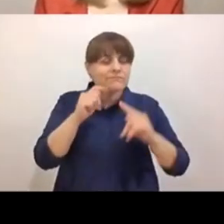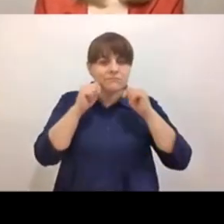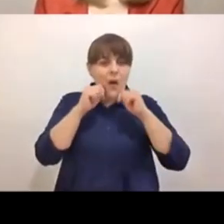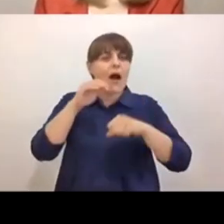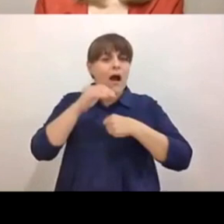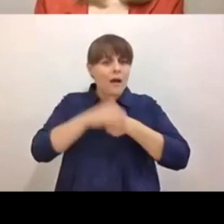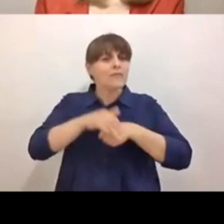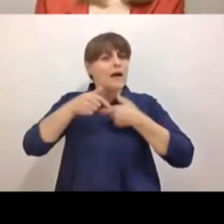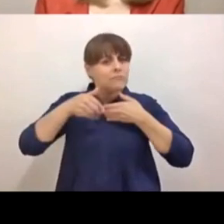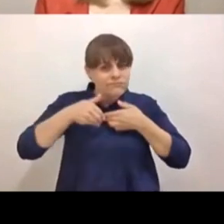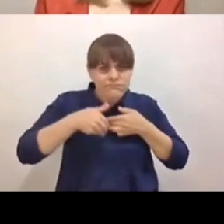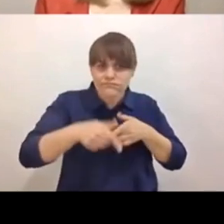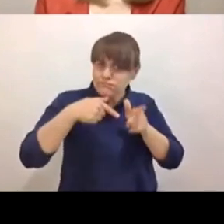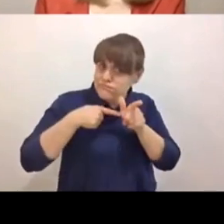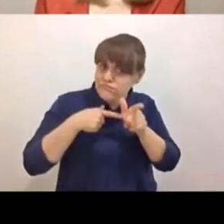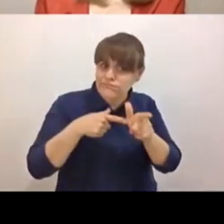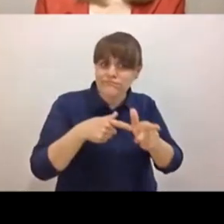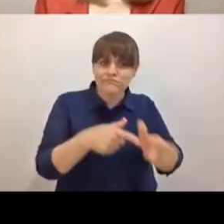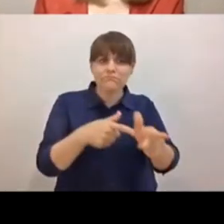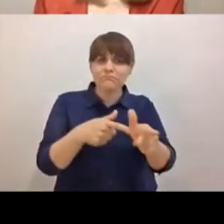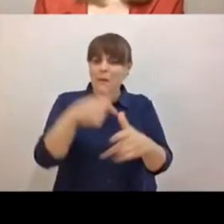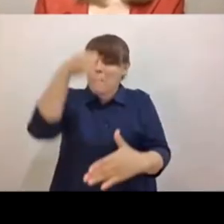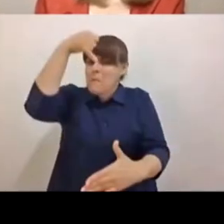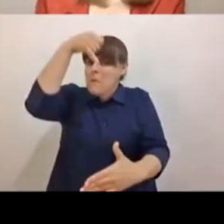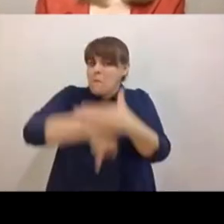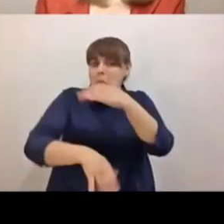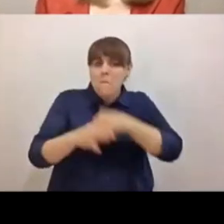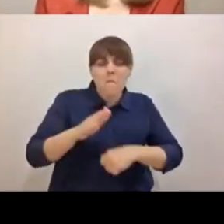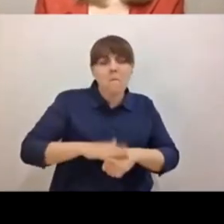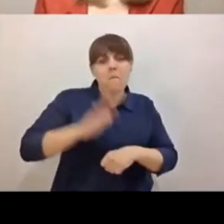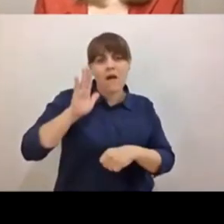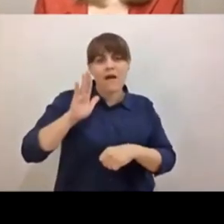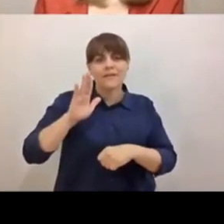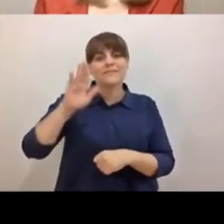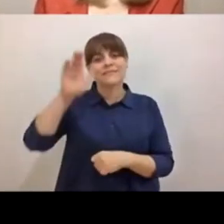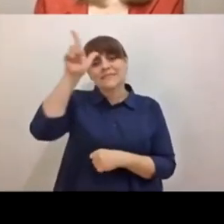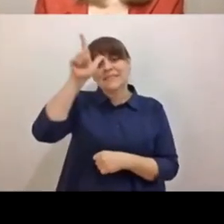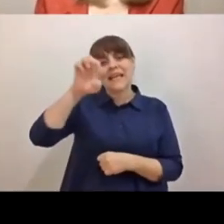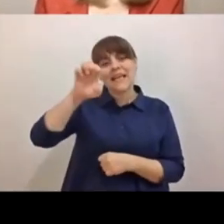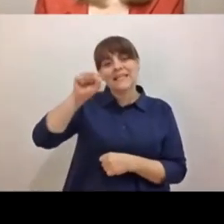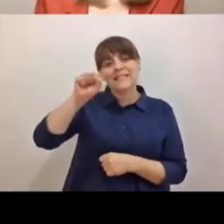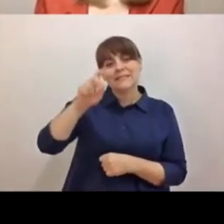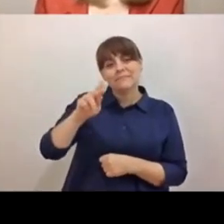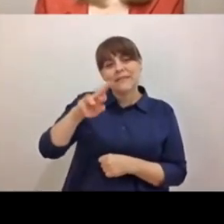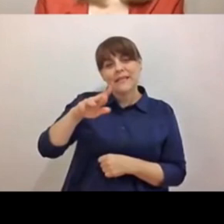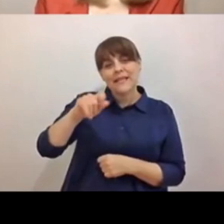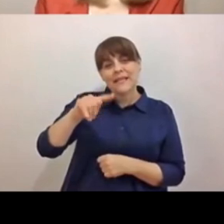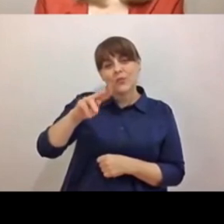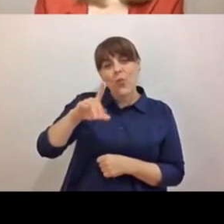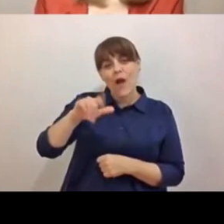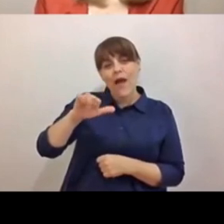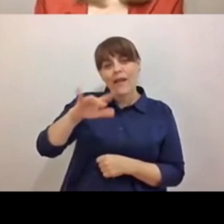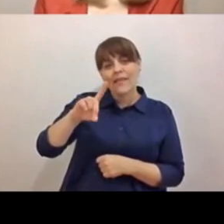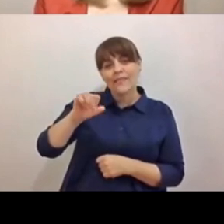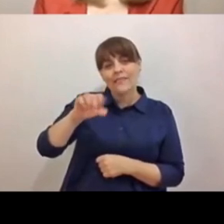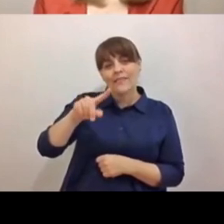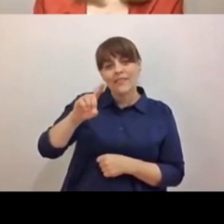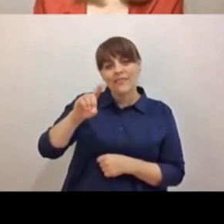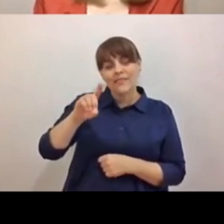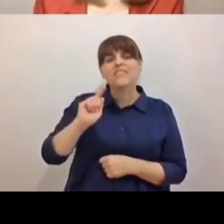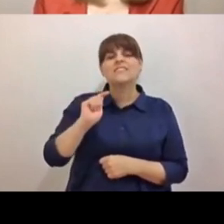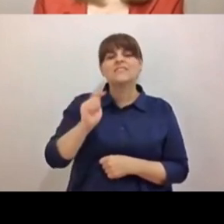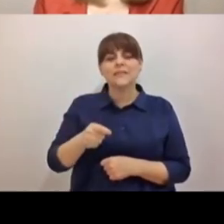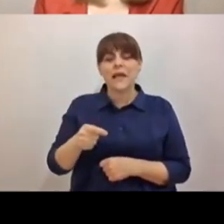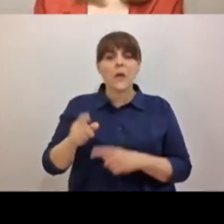Acompañar el duelo desde la espiritualidad entonces es ayudar a los niños y las niñas a conectarse con la